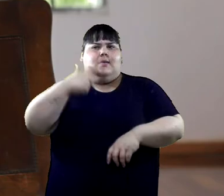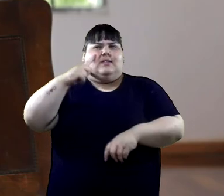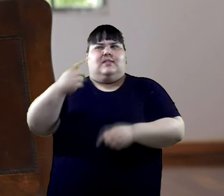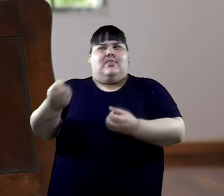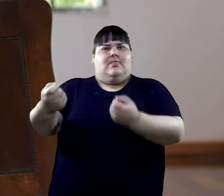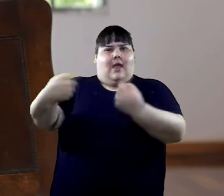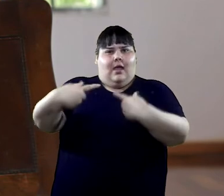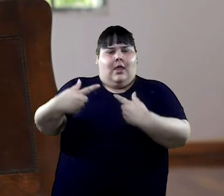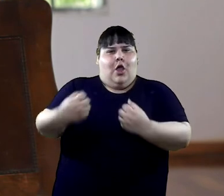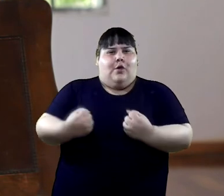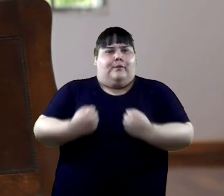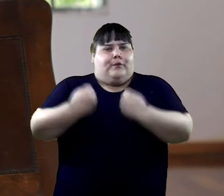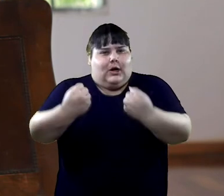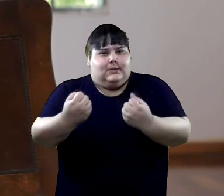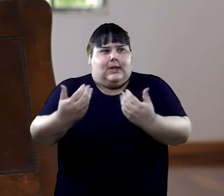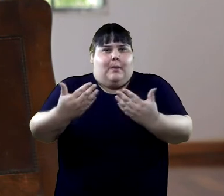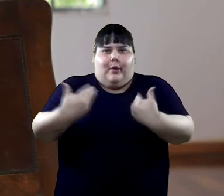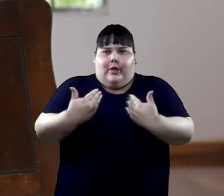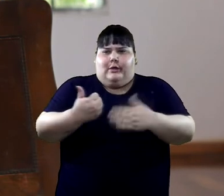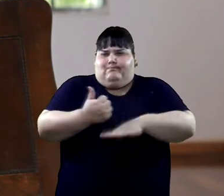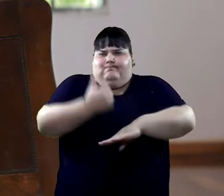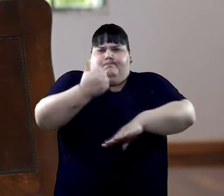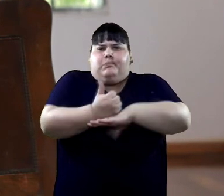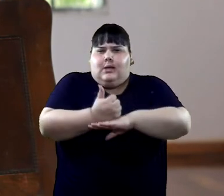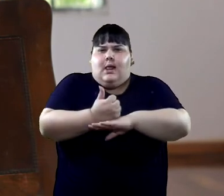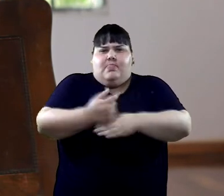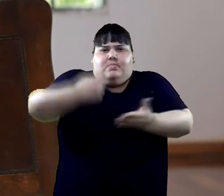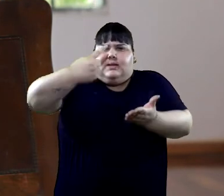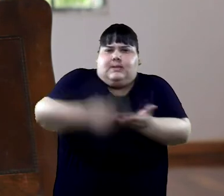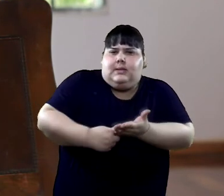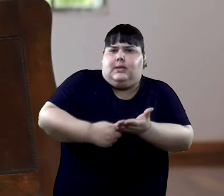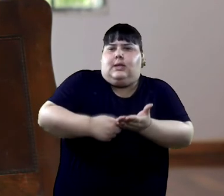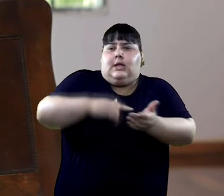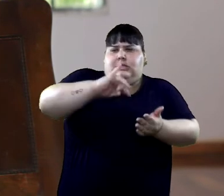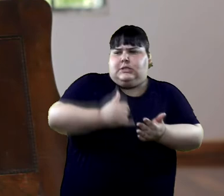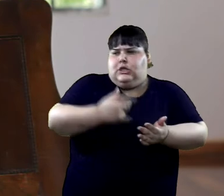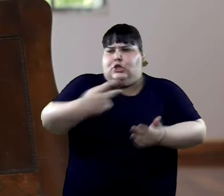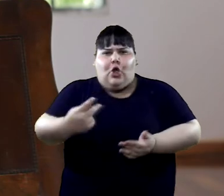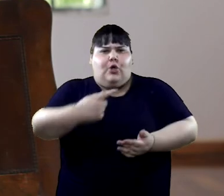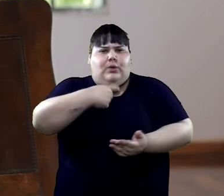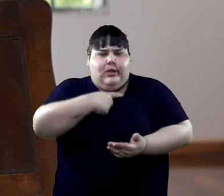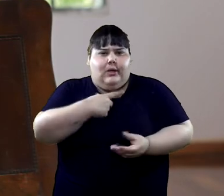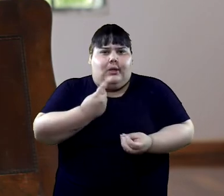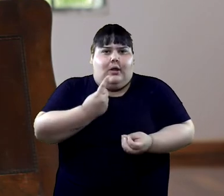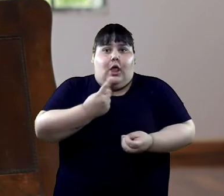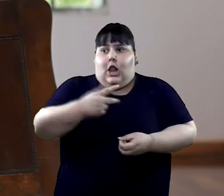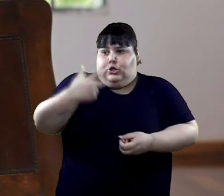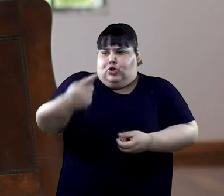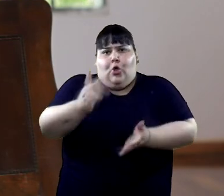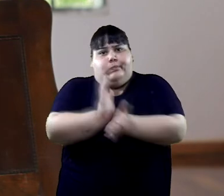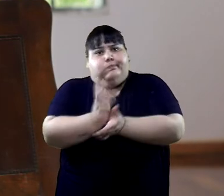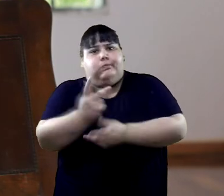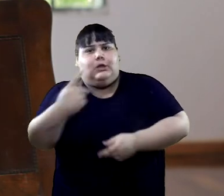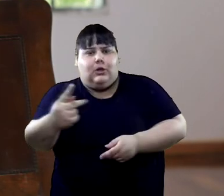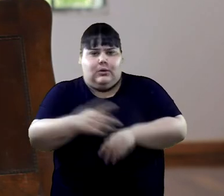Yo creo que la ESI te da mucho. da fortaleza, te da plomo. Te da la capacidad de decidir. Si quiero o no quiero. No